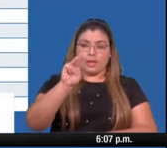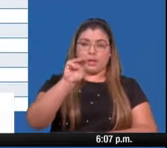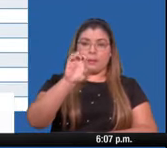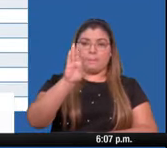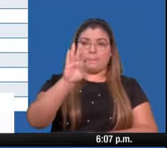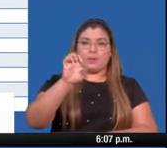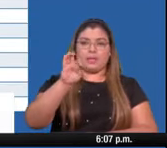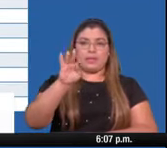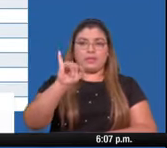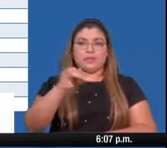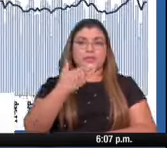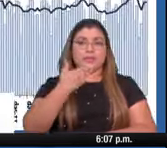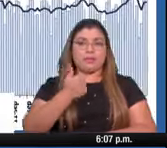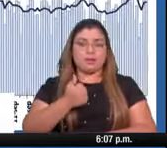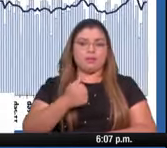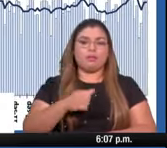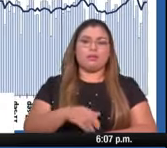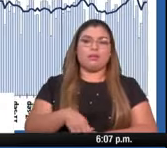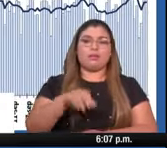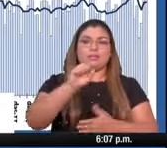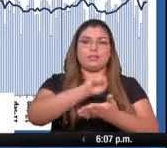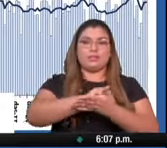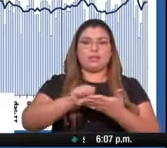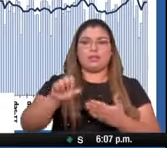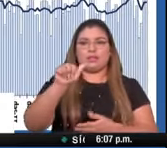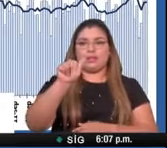Metetí y Santa Ana de Panamá.